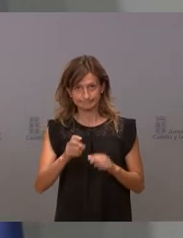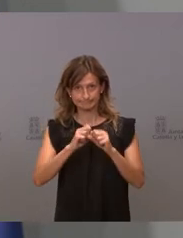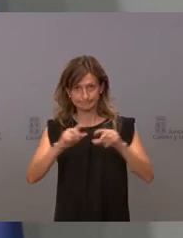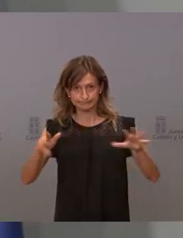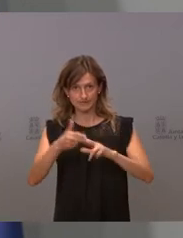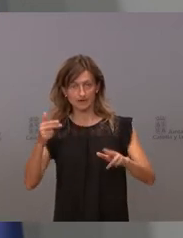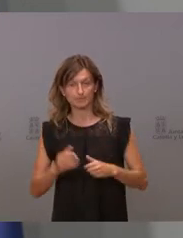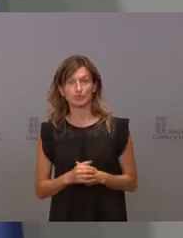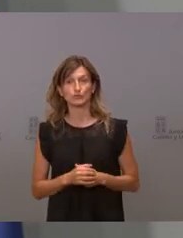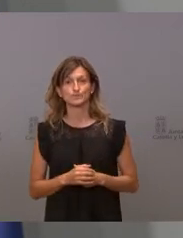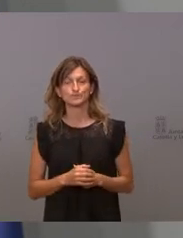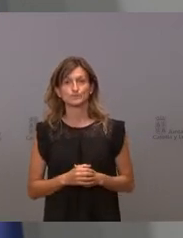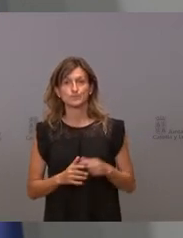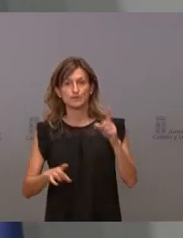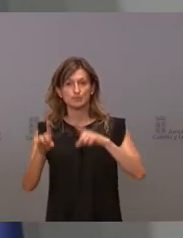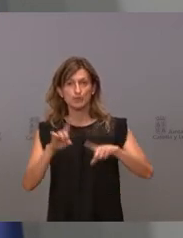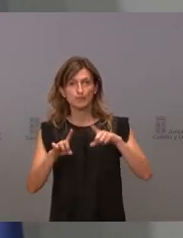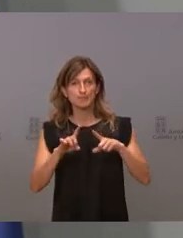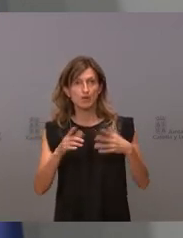los números no es tanto el porcentaje,